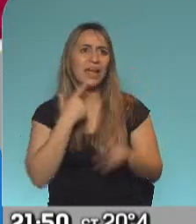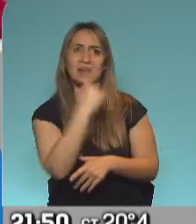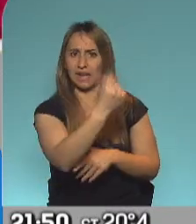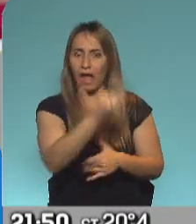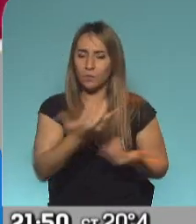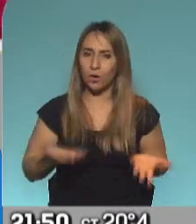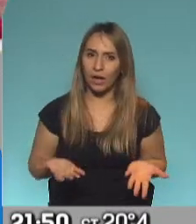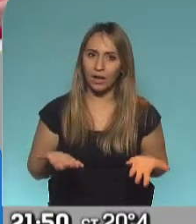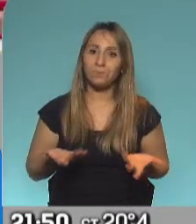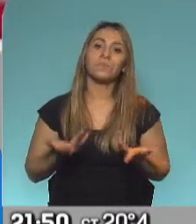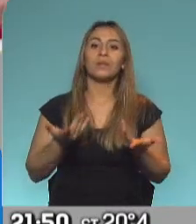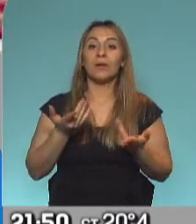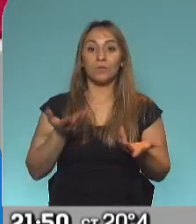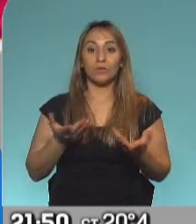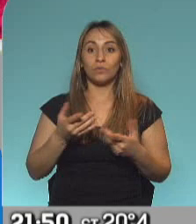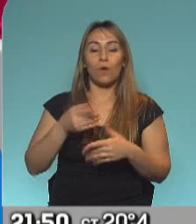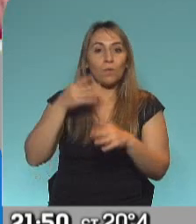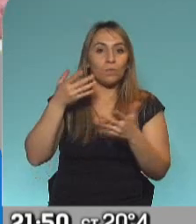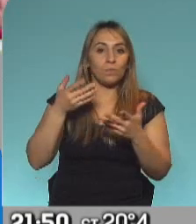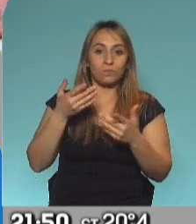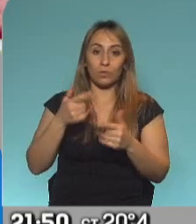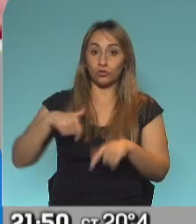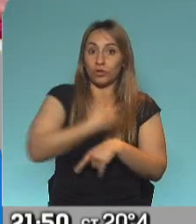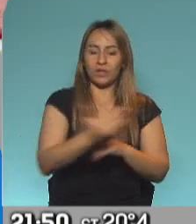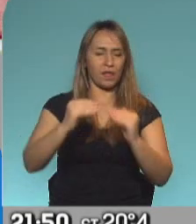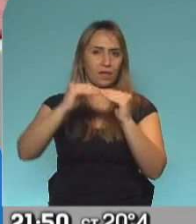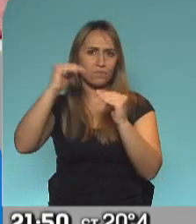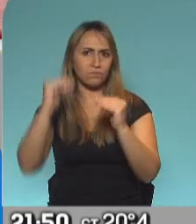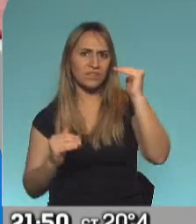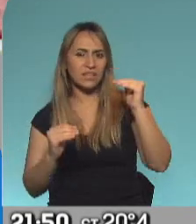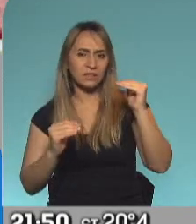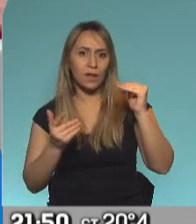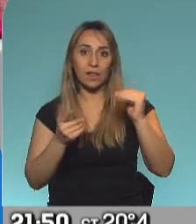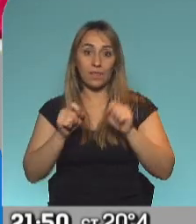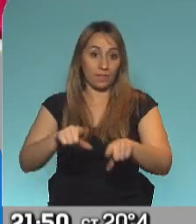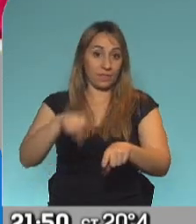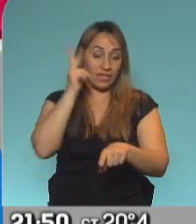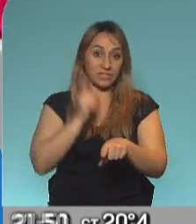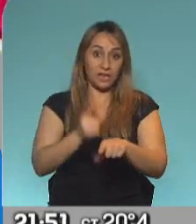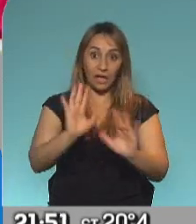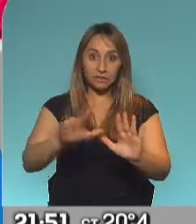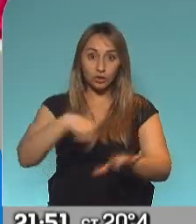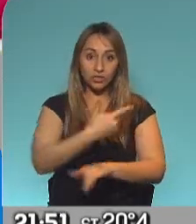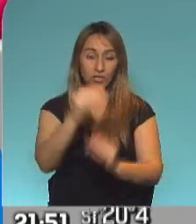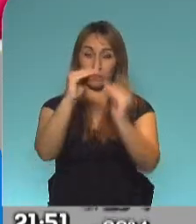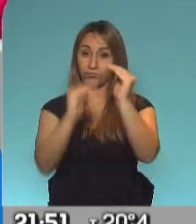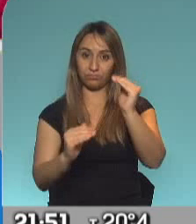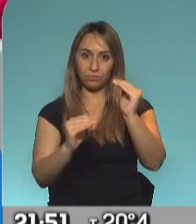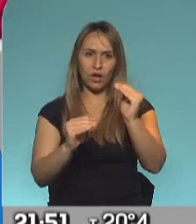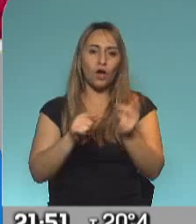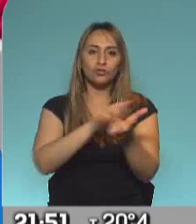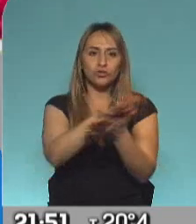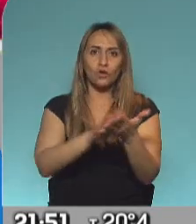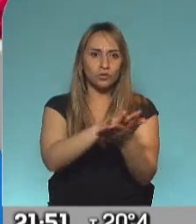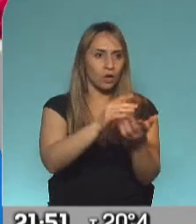que básicamente hacen a la profunda desigualdad social existente actualmente en Chile. Ahora, para atacar cada uno de estos frentes